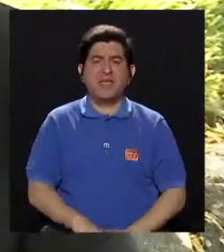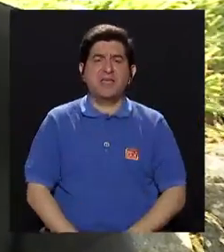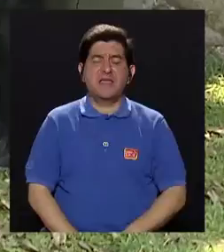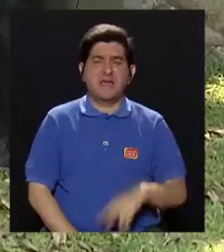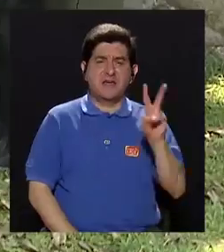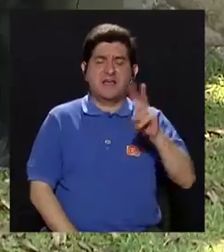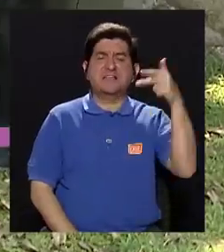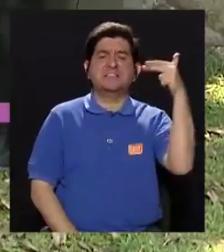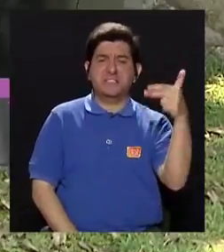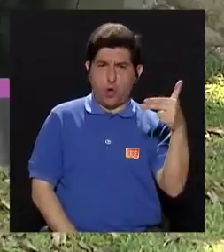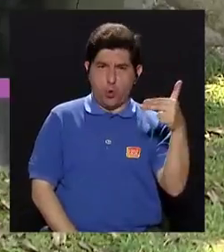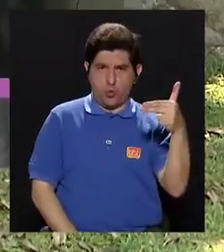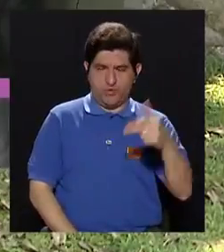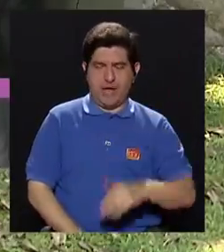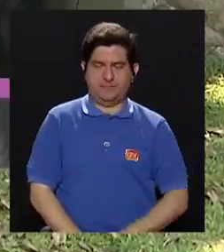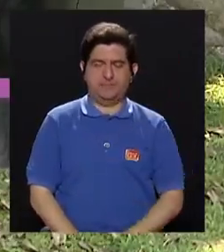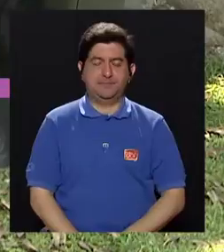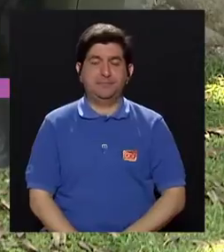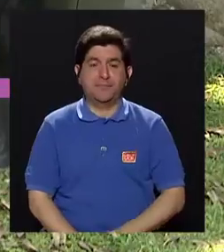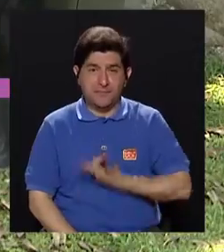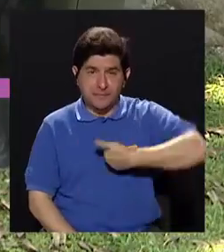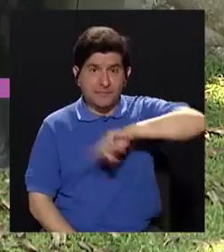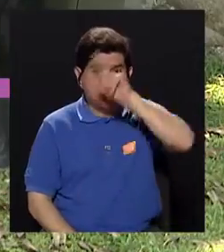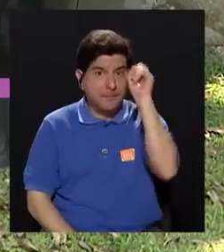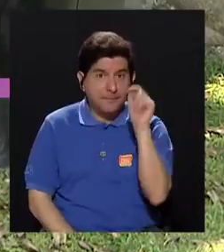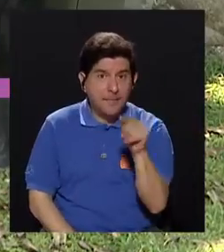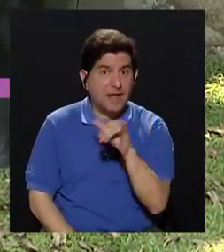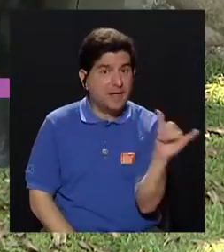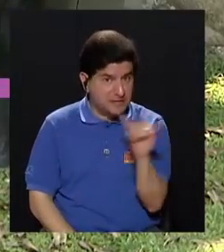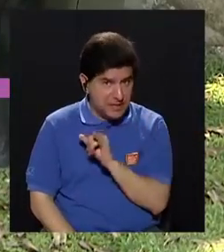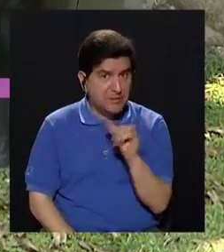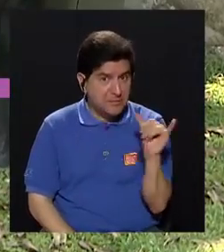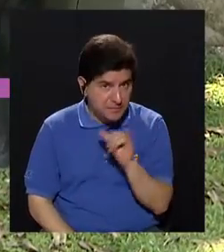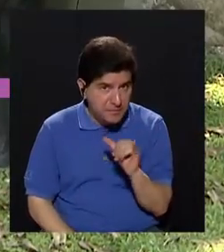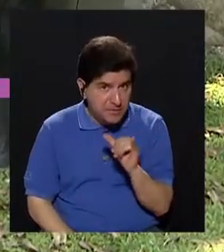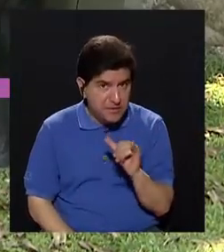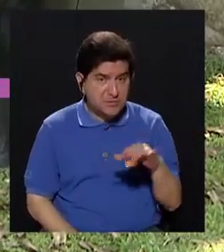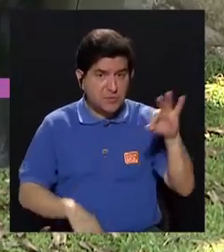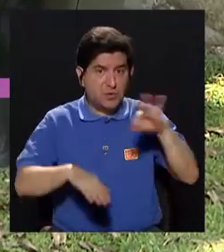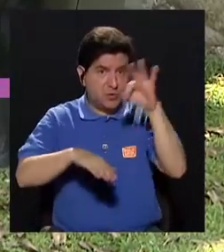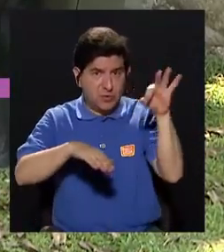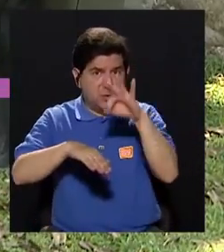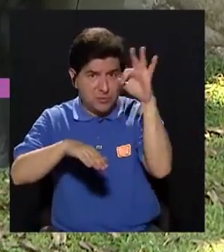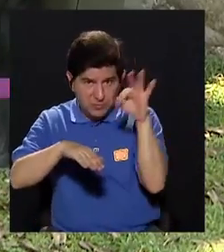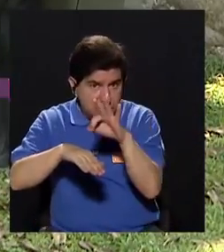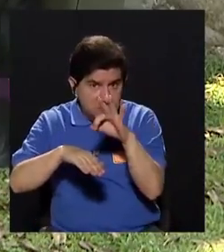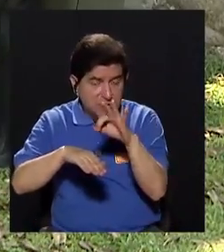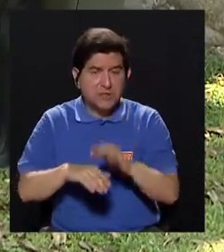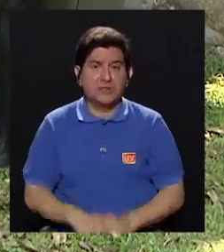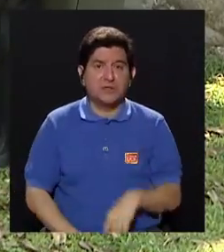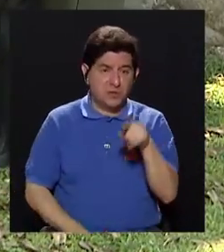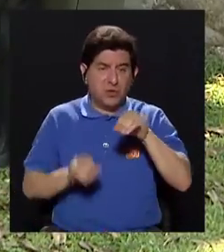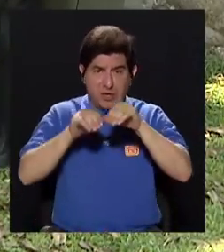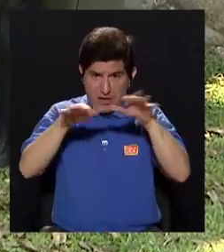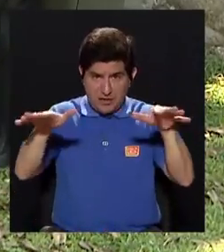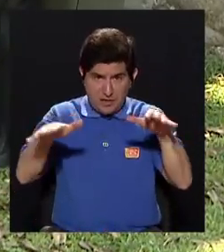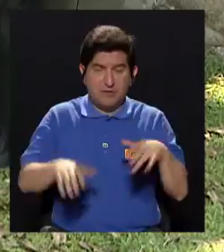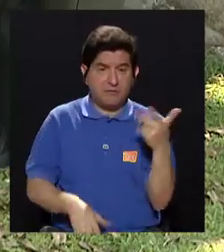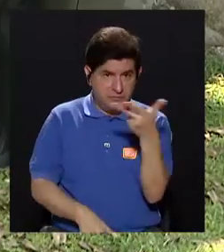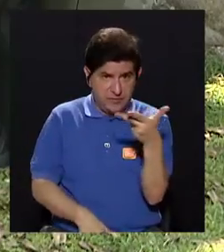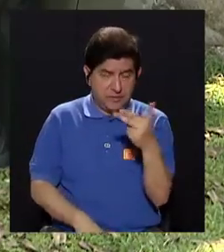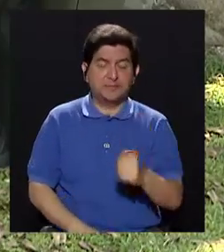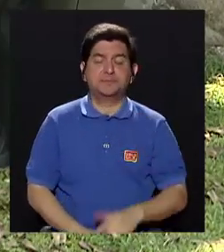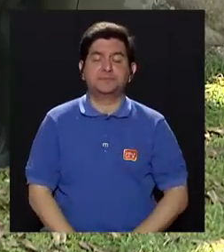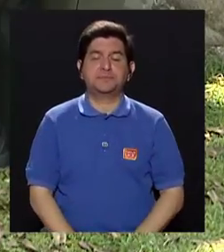hecho, esa era una pregunta que le teníamos, ¿verdad? Si es el mismo mosquito el que transmite. Don Holger,